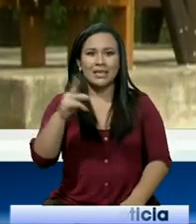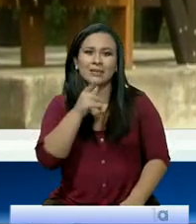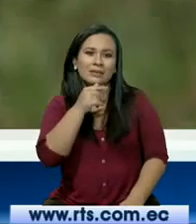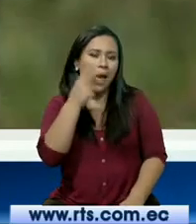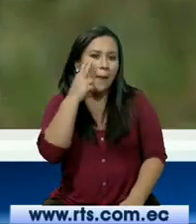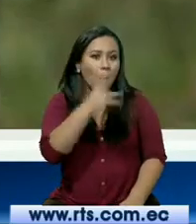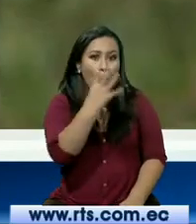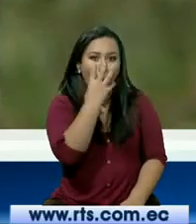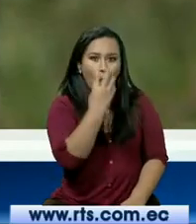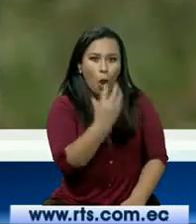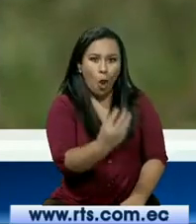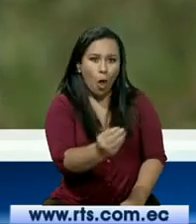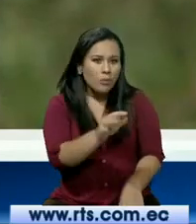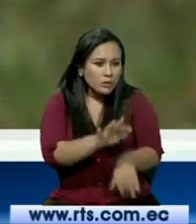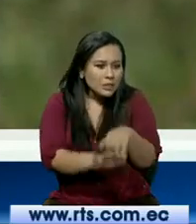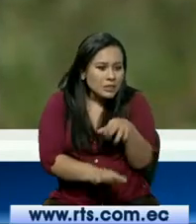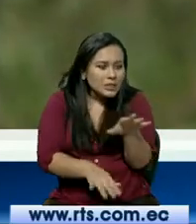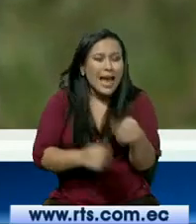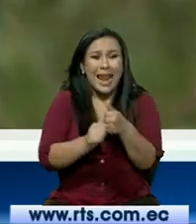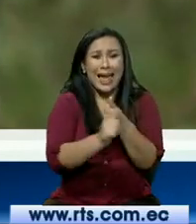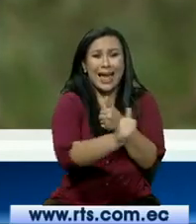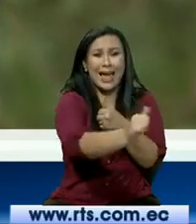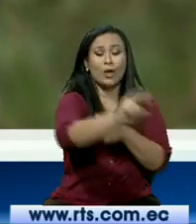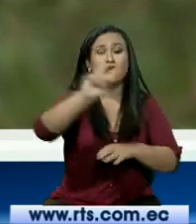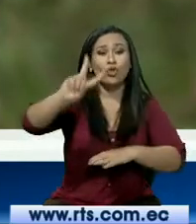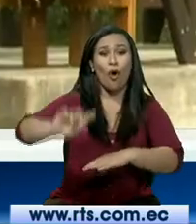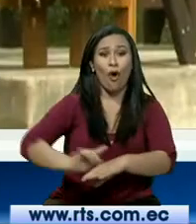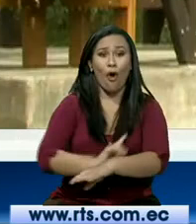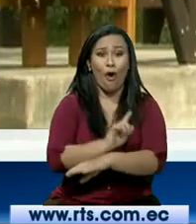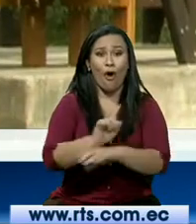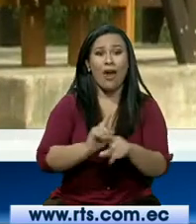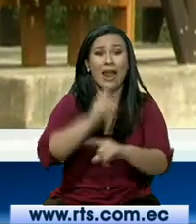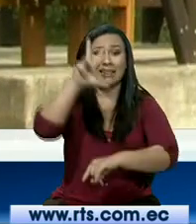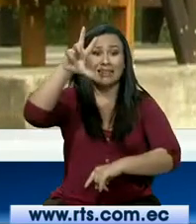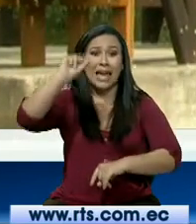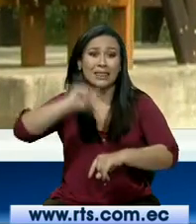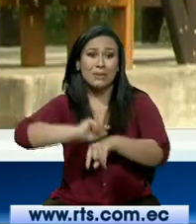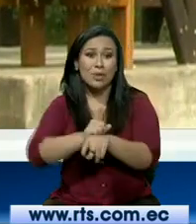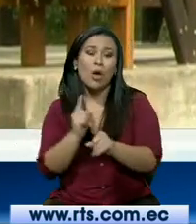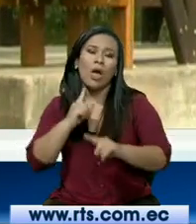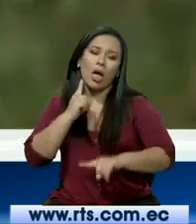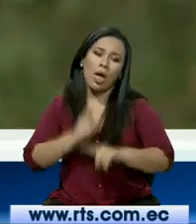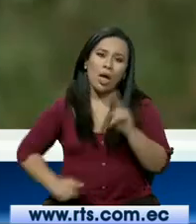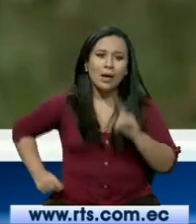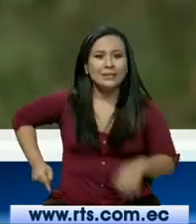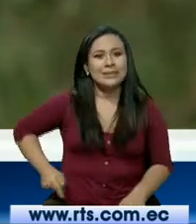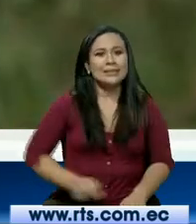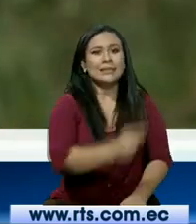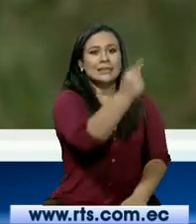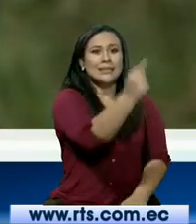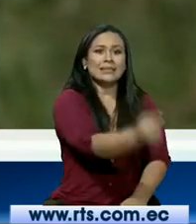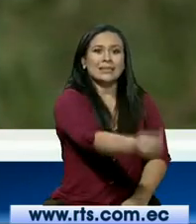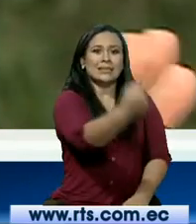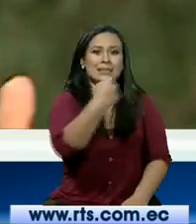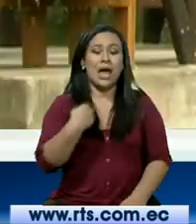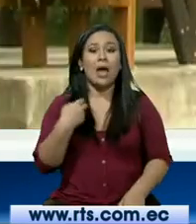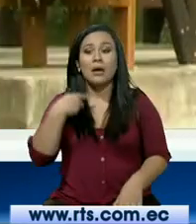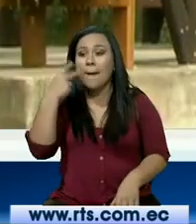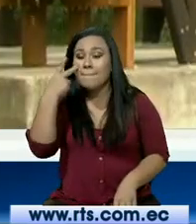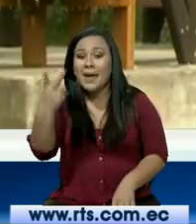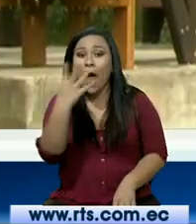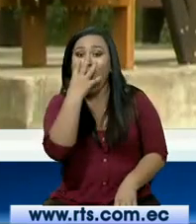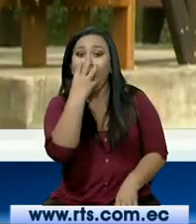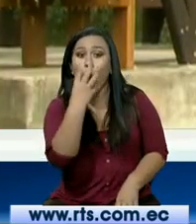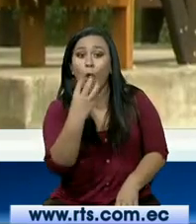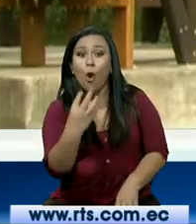del lobo. Este sendero es el más largo, dos horas y media de ida, dos horas y media de vuelta. Podemos mirar justamente los lobos donde